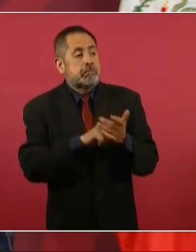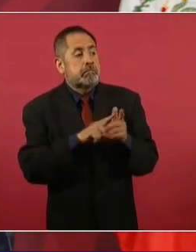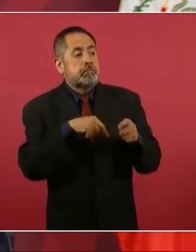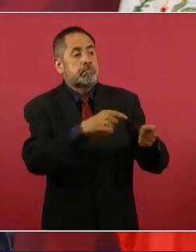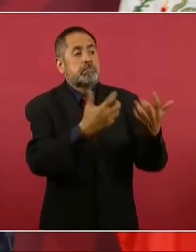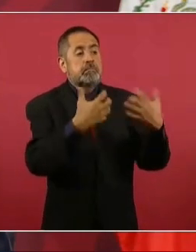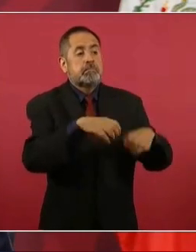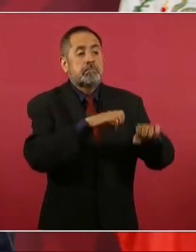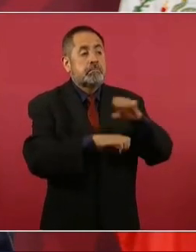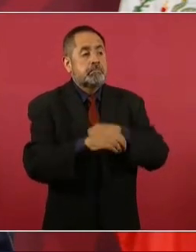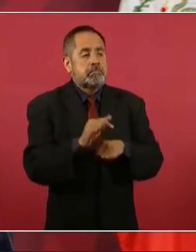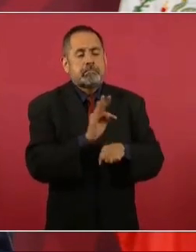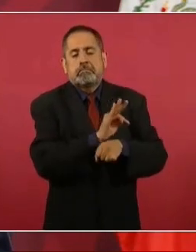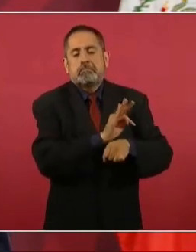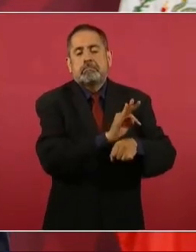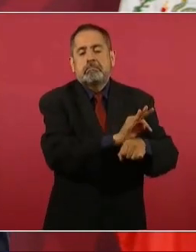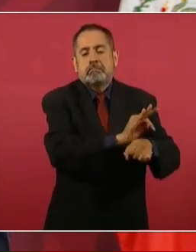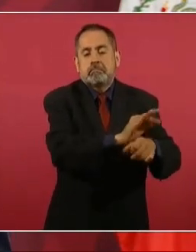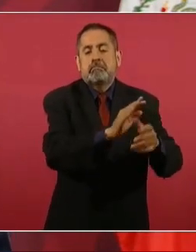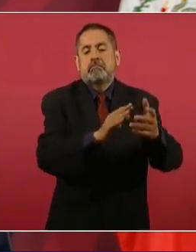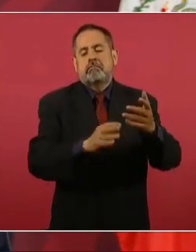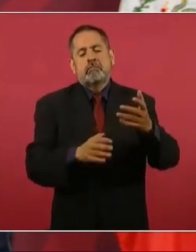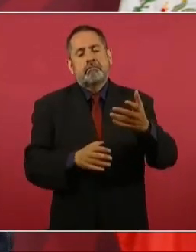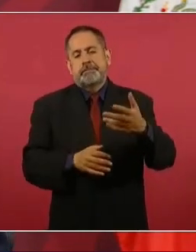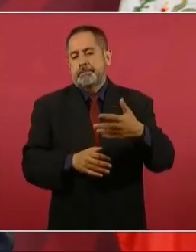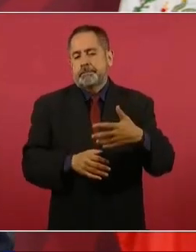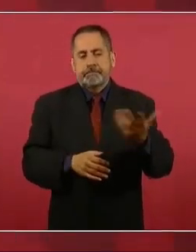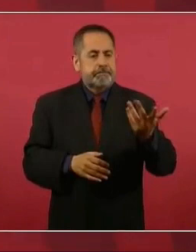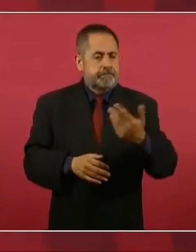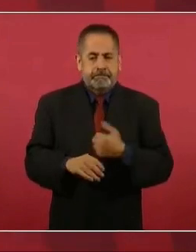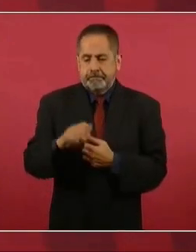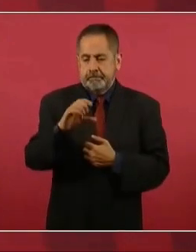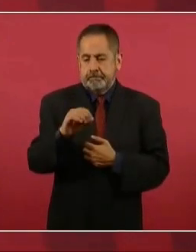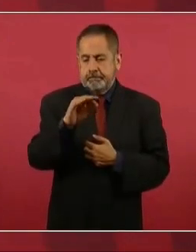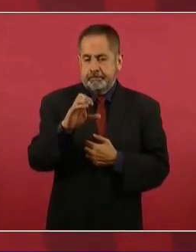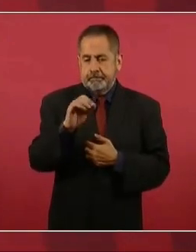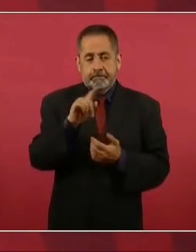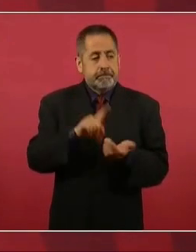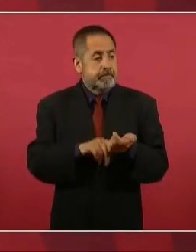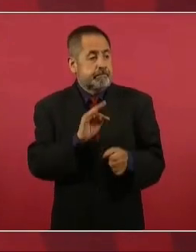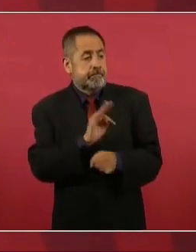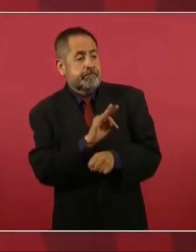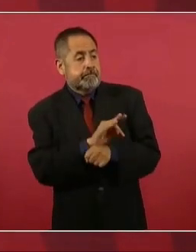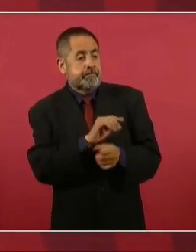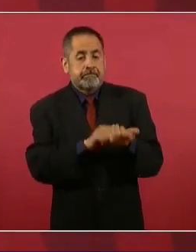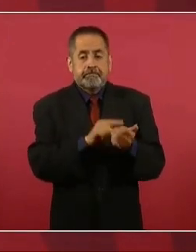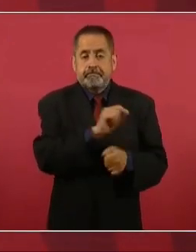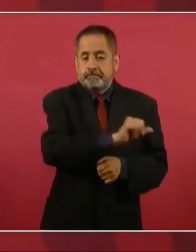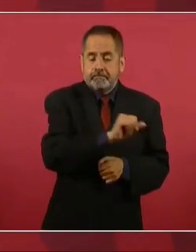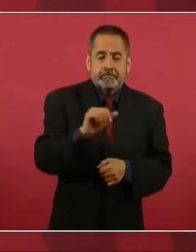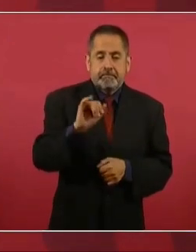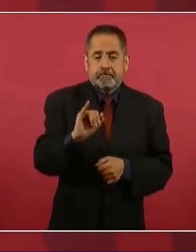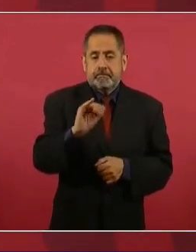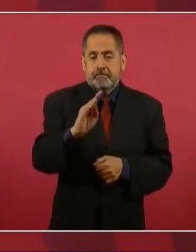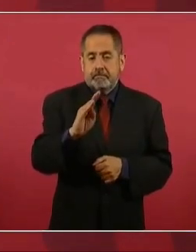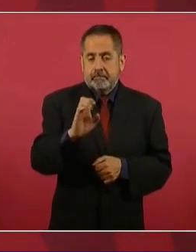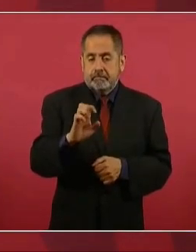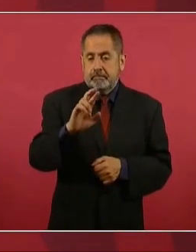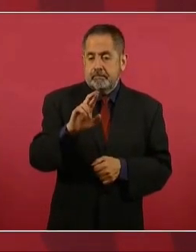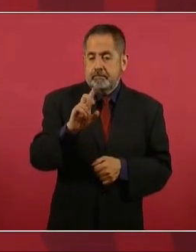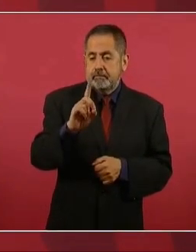Entonces, son los que defienden a Iberdrola, por ejemplo,